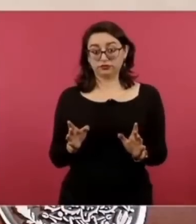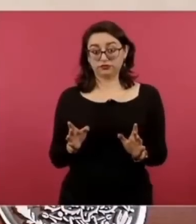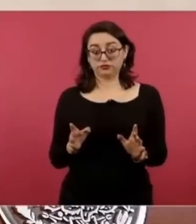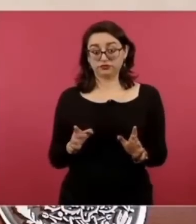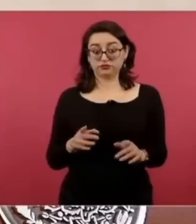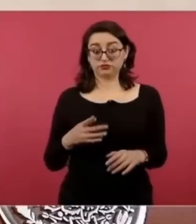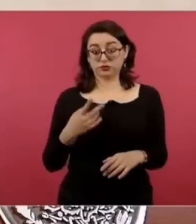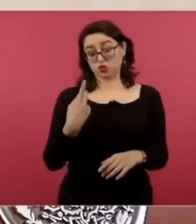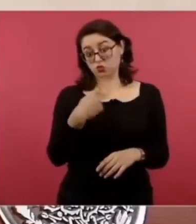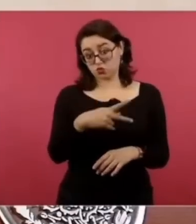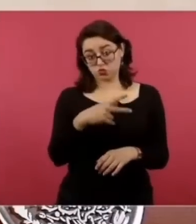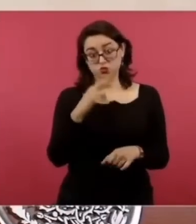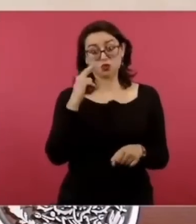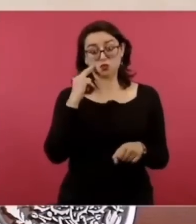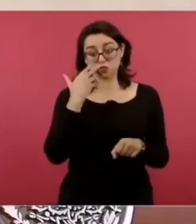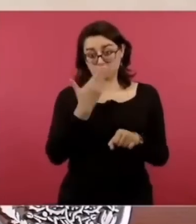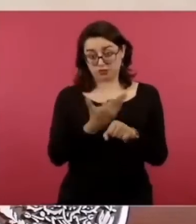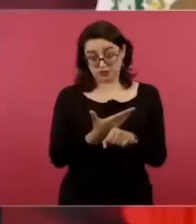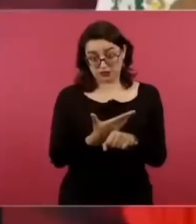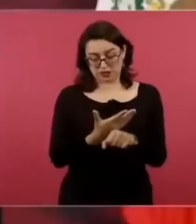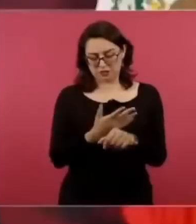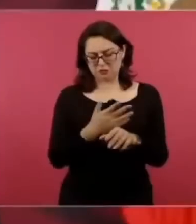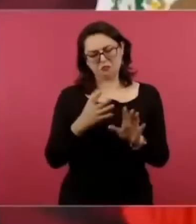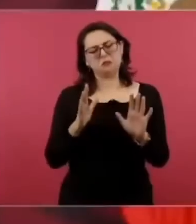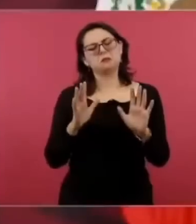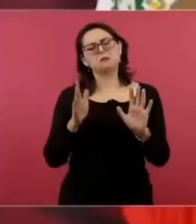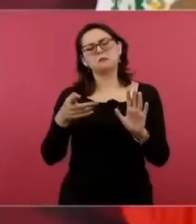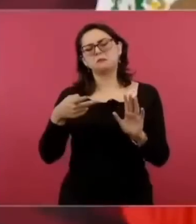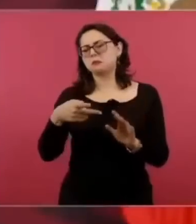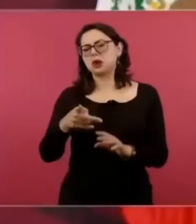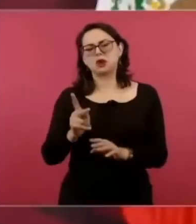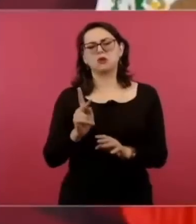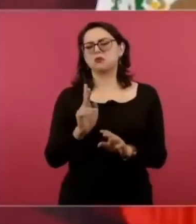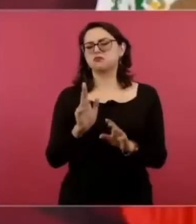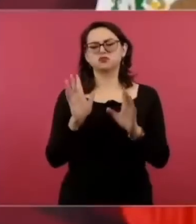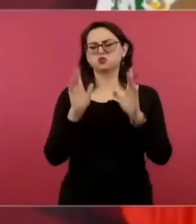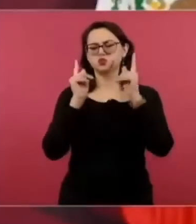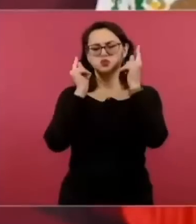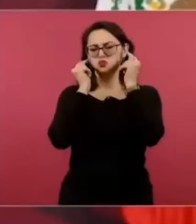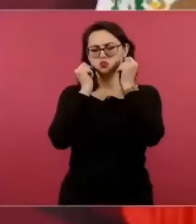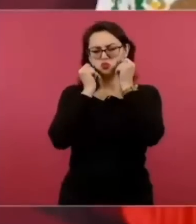delito del fuero común. No. O sea,